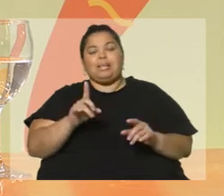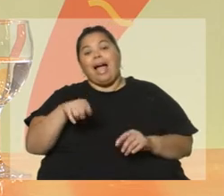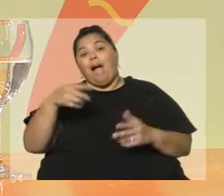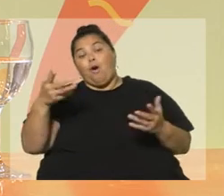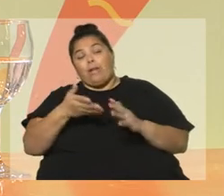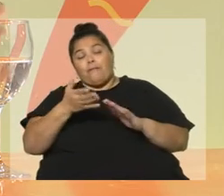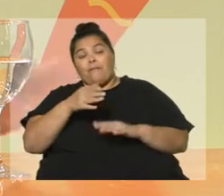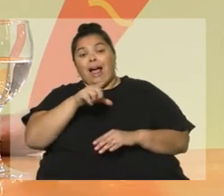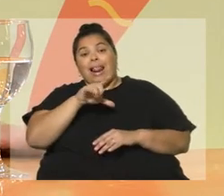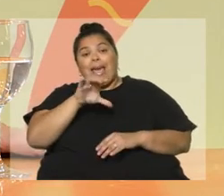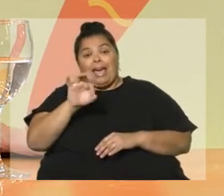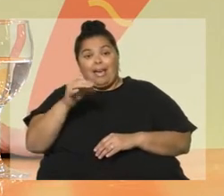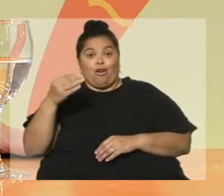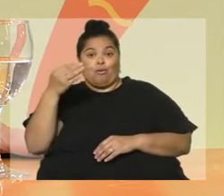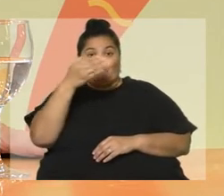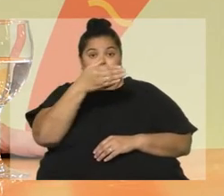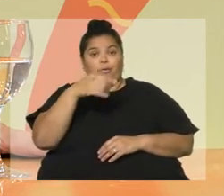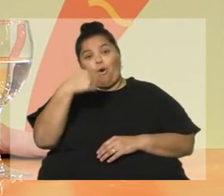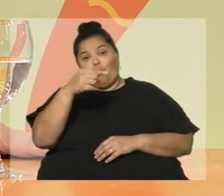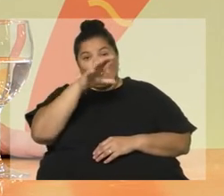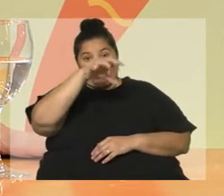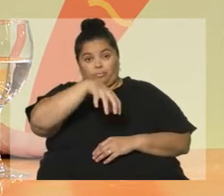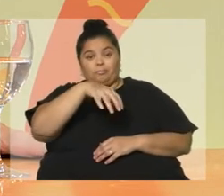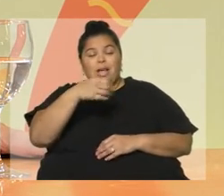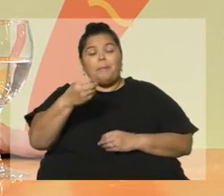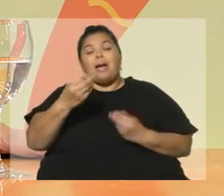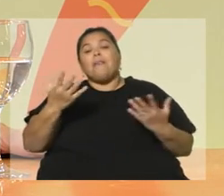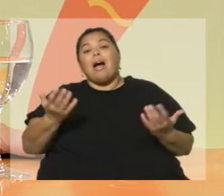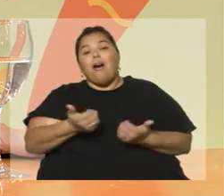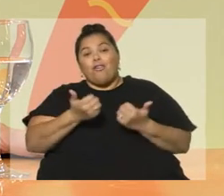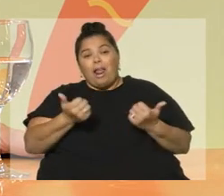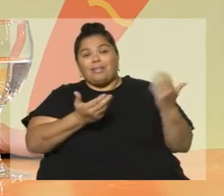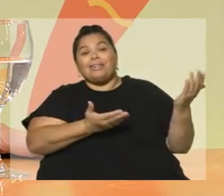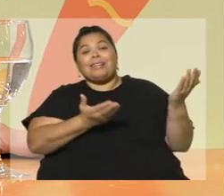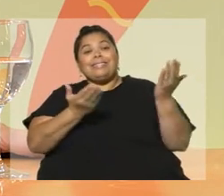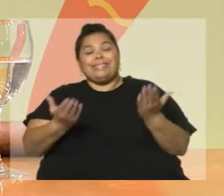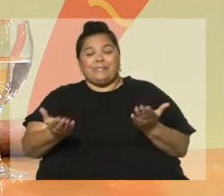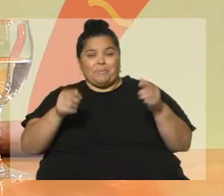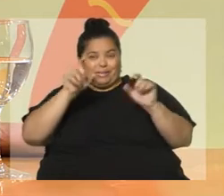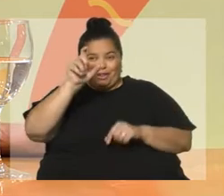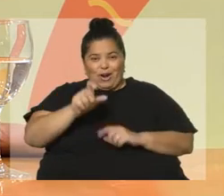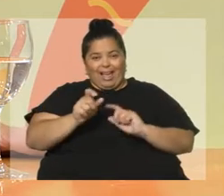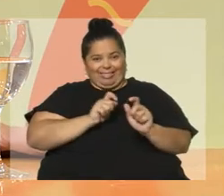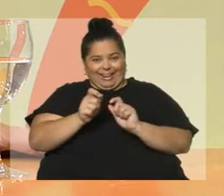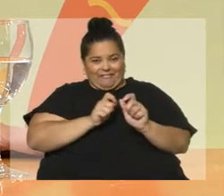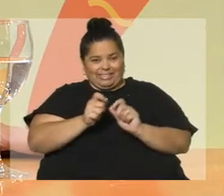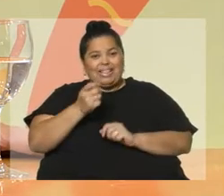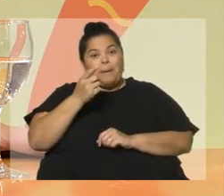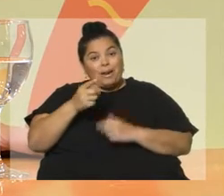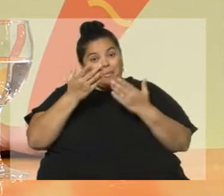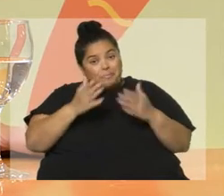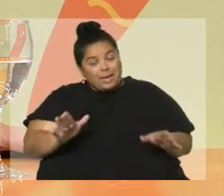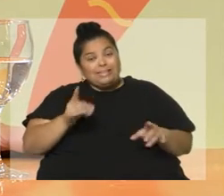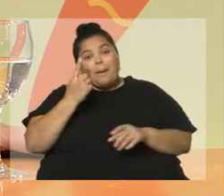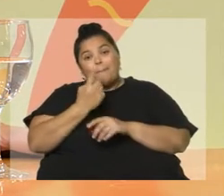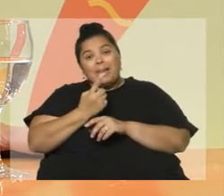Leo ya se fue y se trasladó hacia la otra parte del estudio de Bastá de Chachará porque va a recibir a una gran invitada, pero para dar pie a esta nota es que vamos a